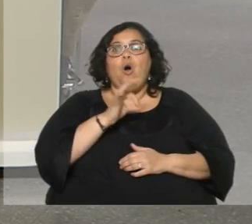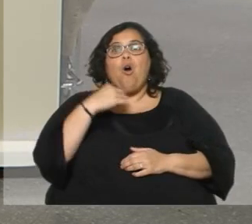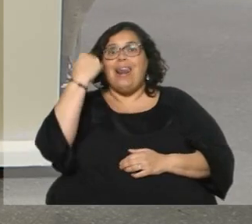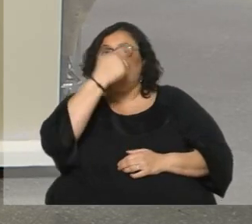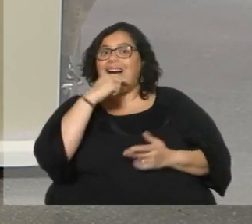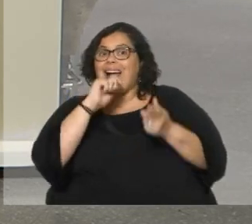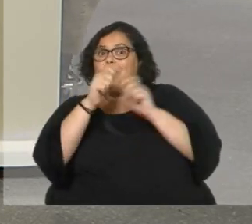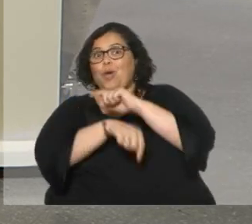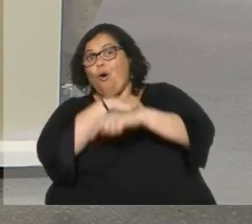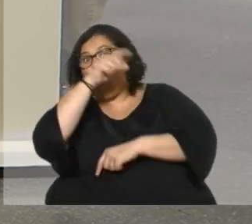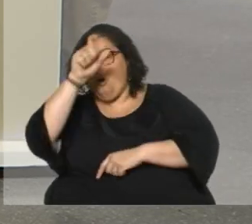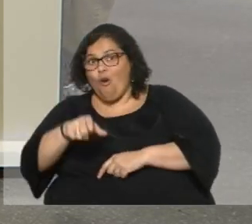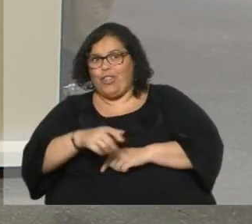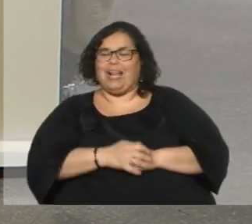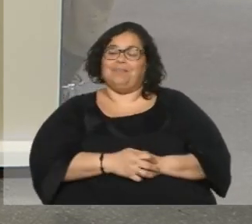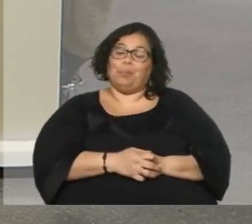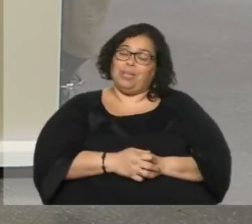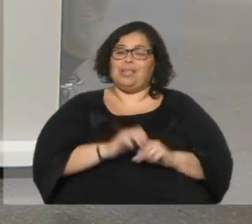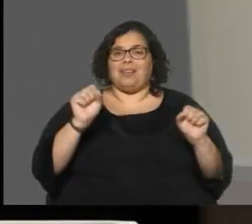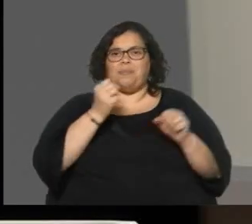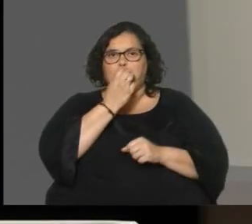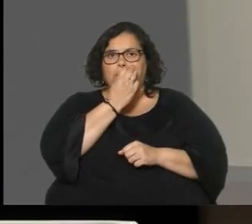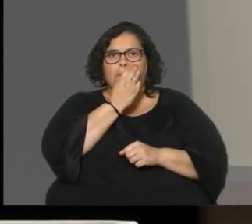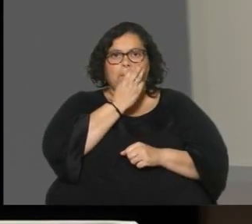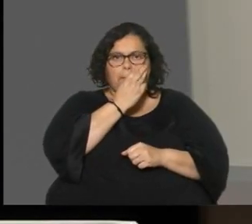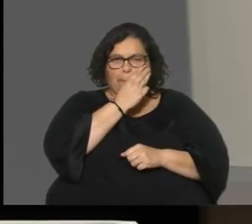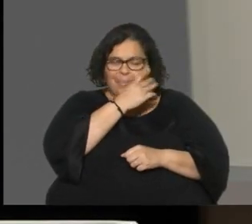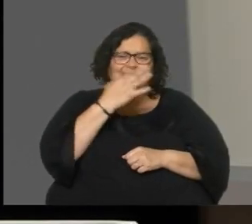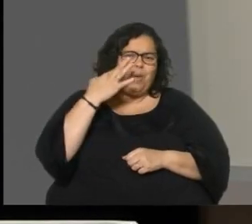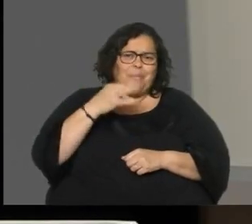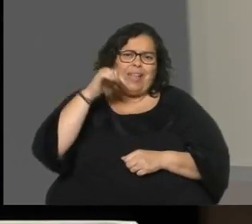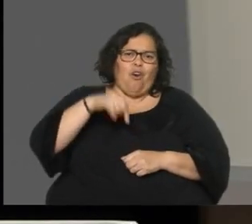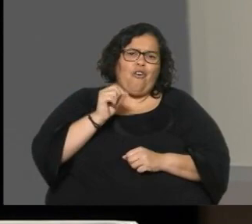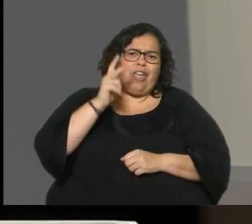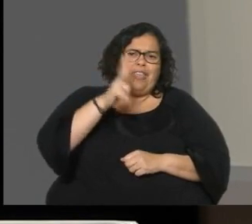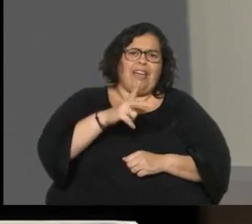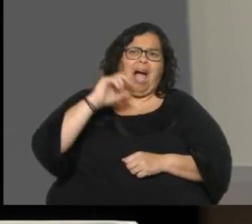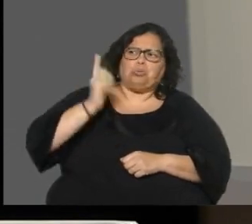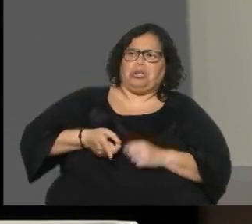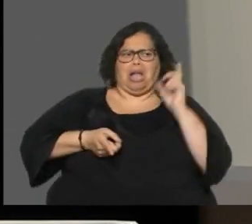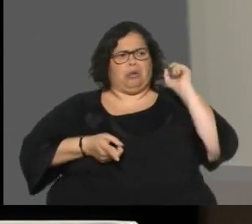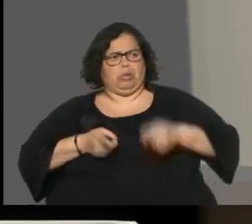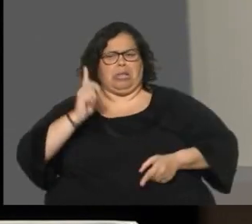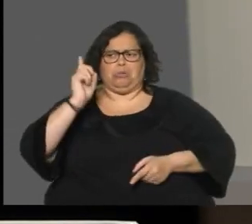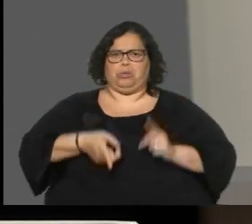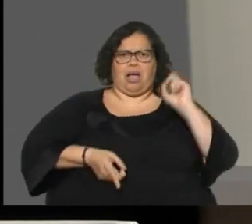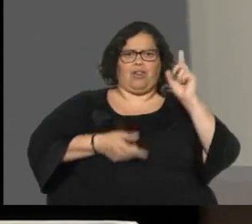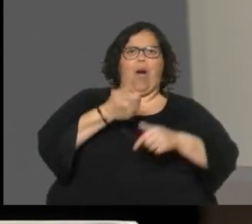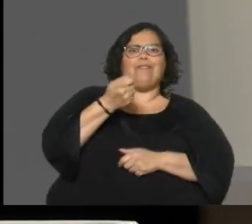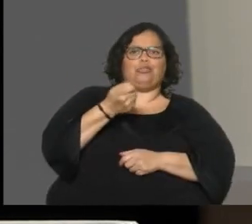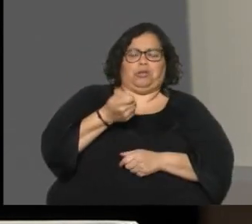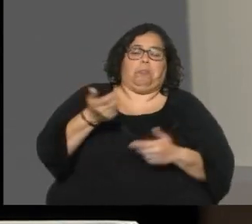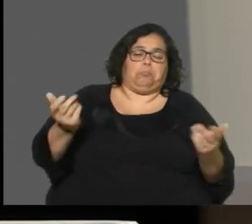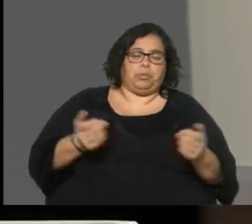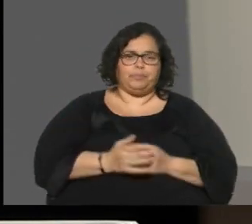Claro, pero el Fosín es algo. no lo cambia. Hoy salió diciendo que era un autoritario, Fosín dándole una vuelta de tuerca.